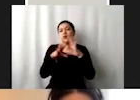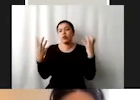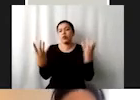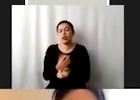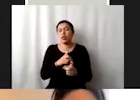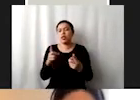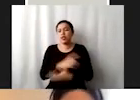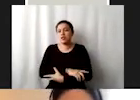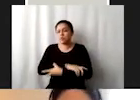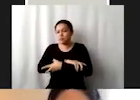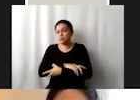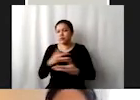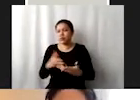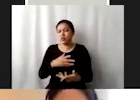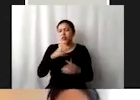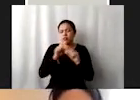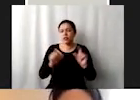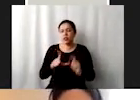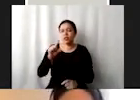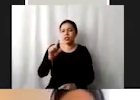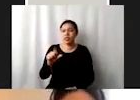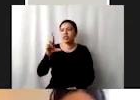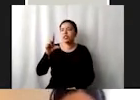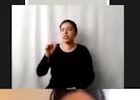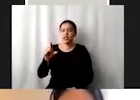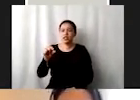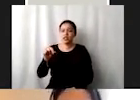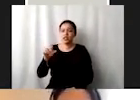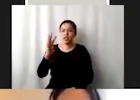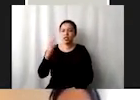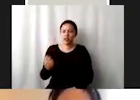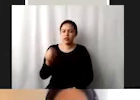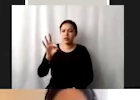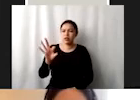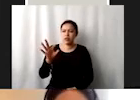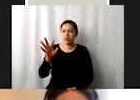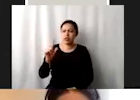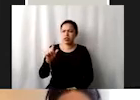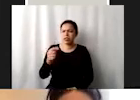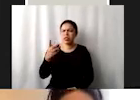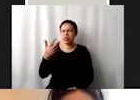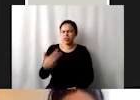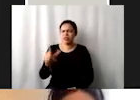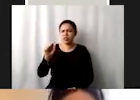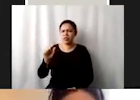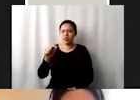párrafos 60, 70, 79 y 84. Entonces, sí hay una mención